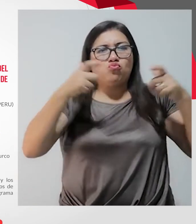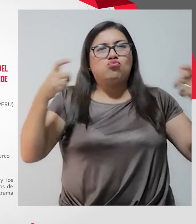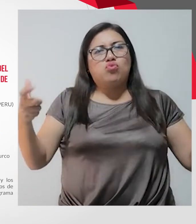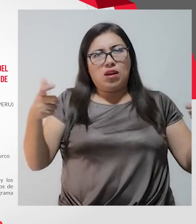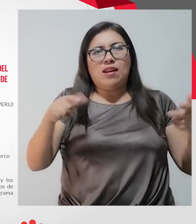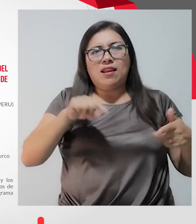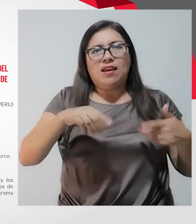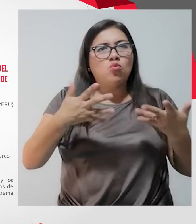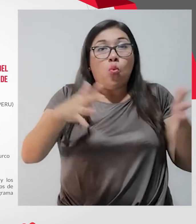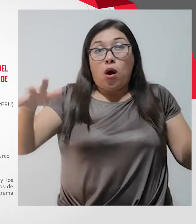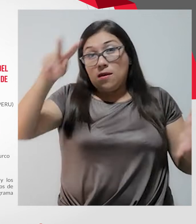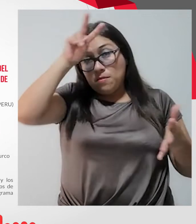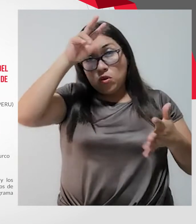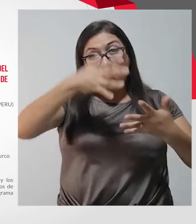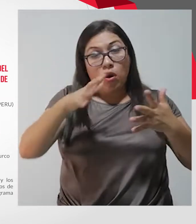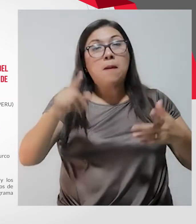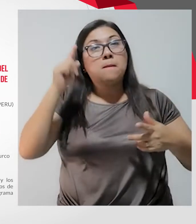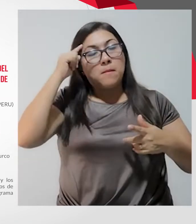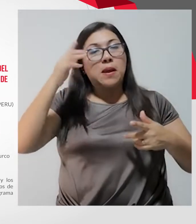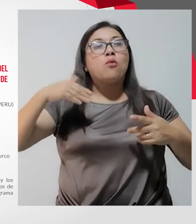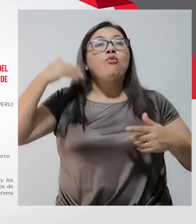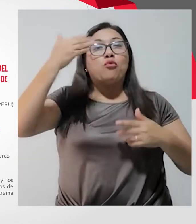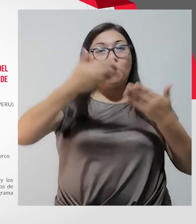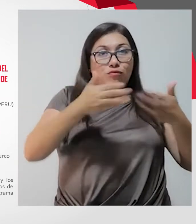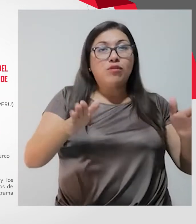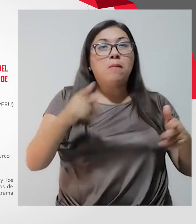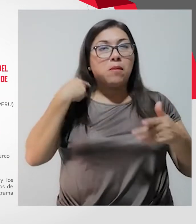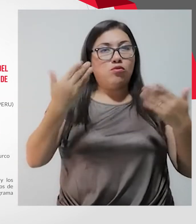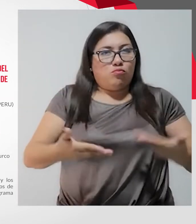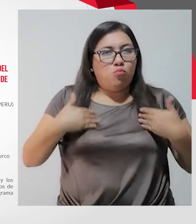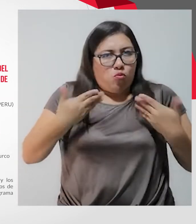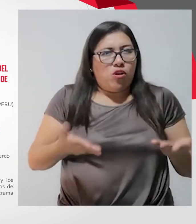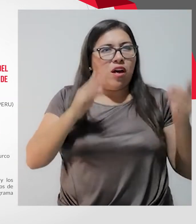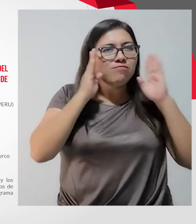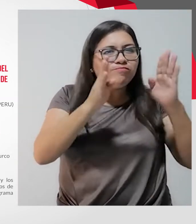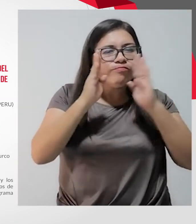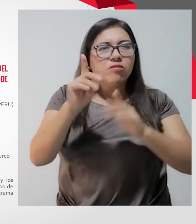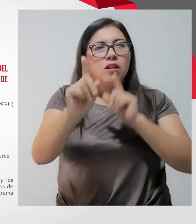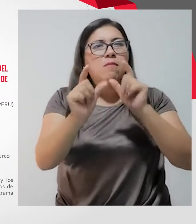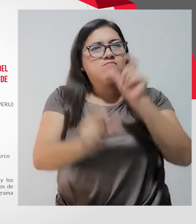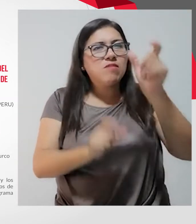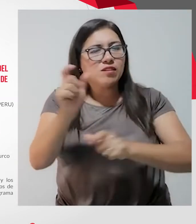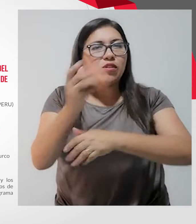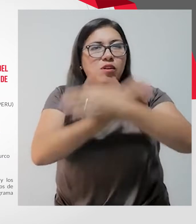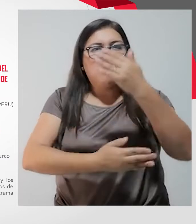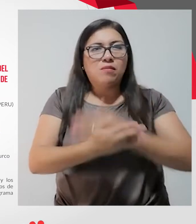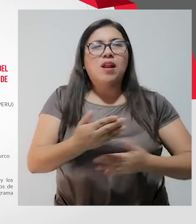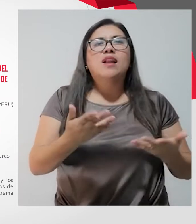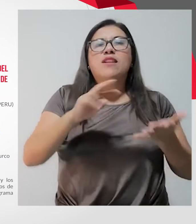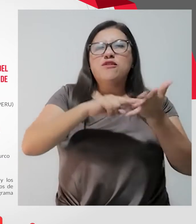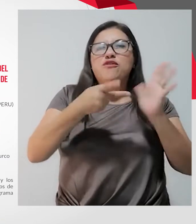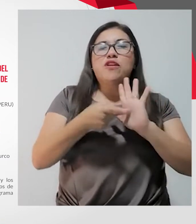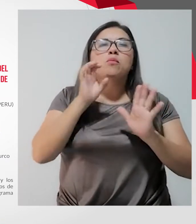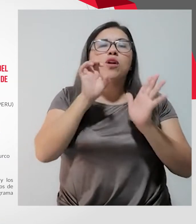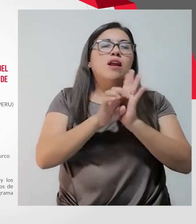existe a nivel nacional, donde vamos a poder atender a personas con discapacidad de manera transitoria. Es decir, el padre de familia